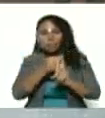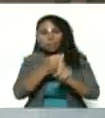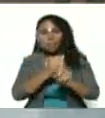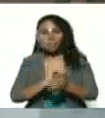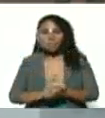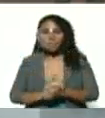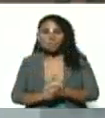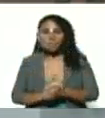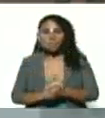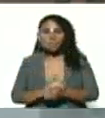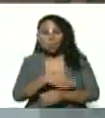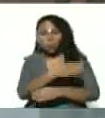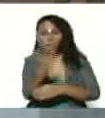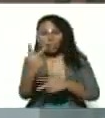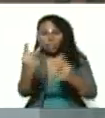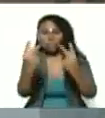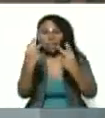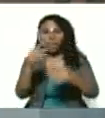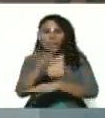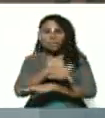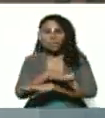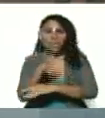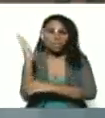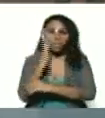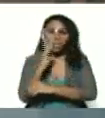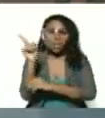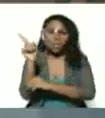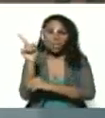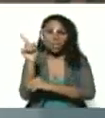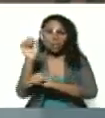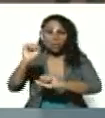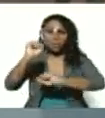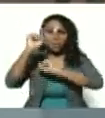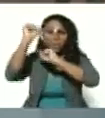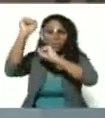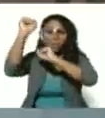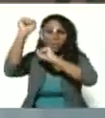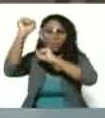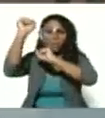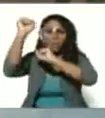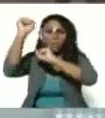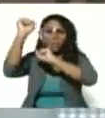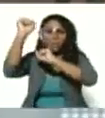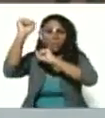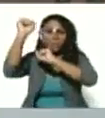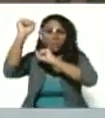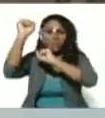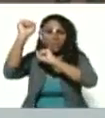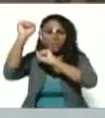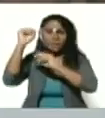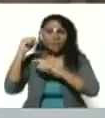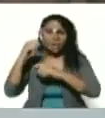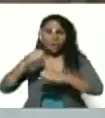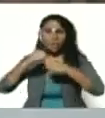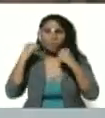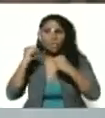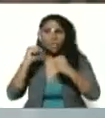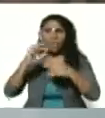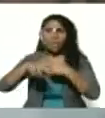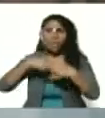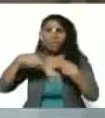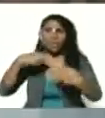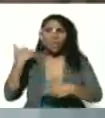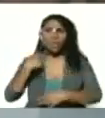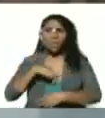Para que ustedes vean de dónde viene la heroicidad de la estirpe revolucionaria que